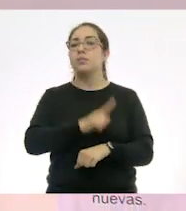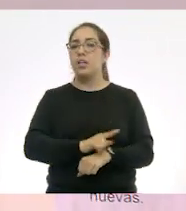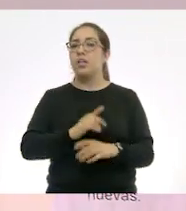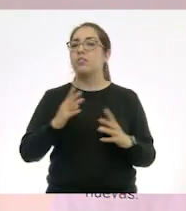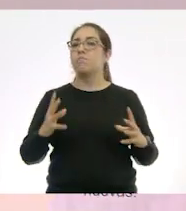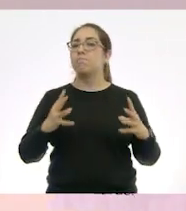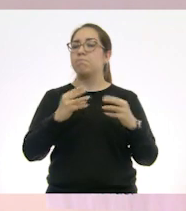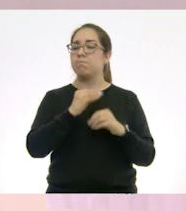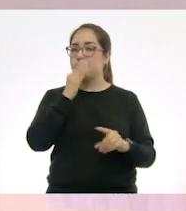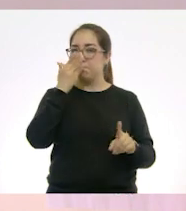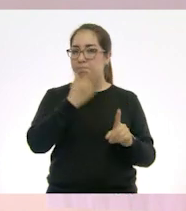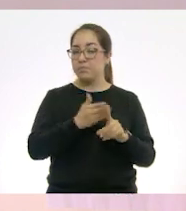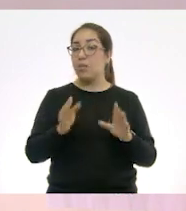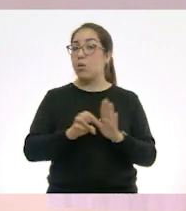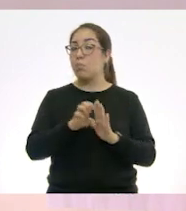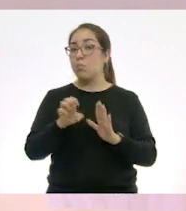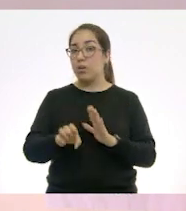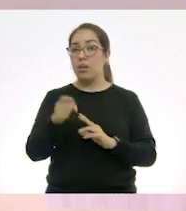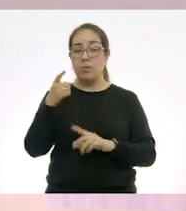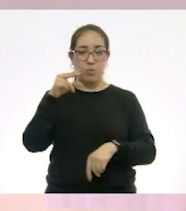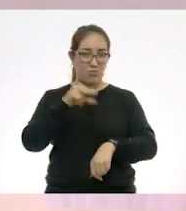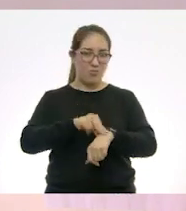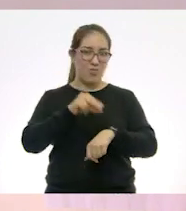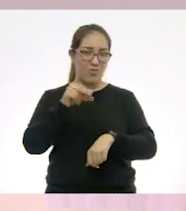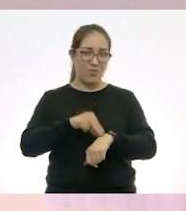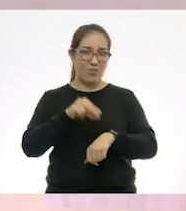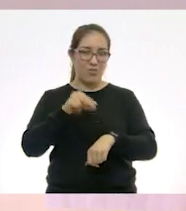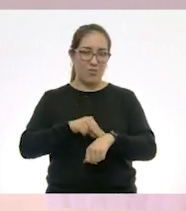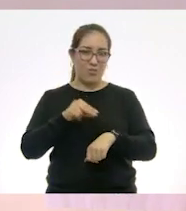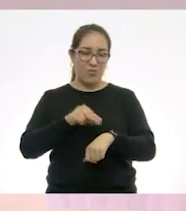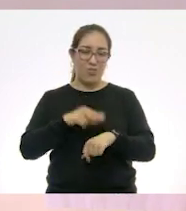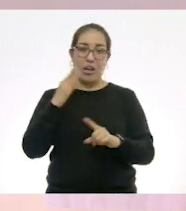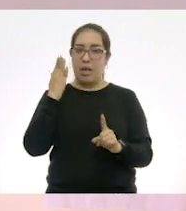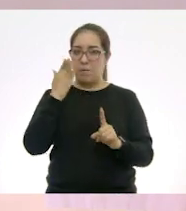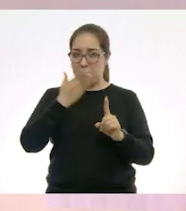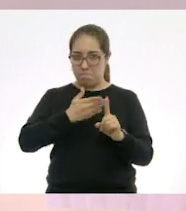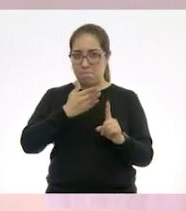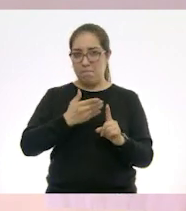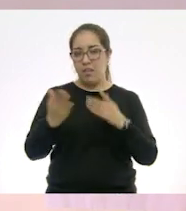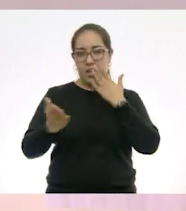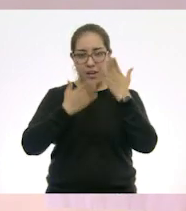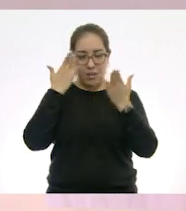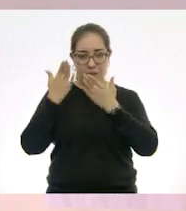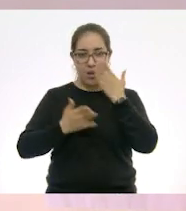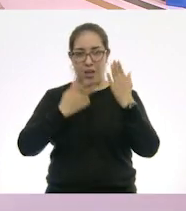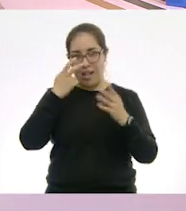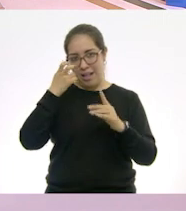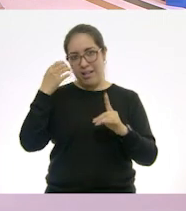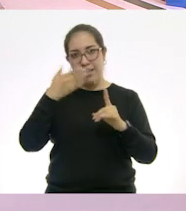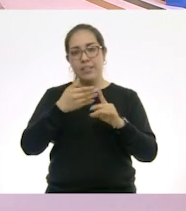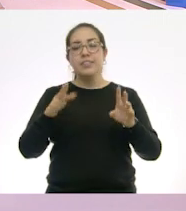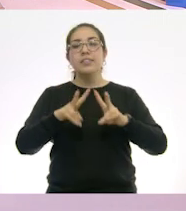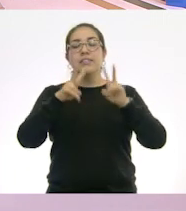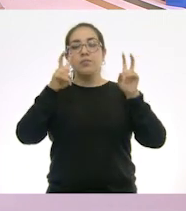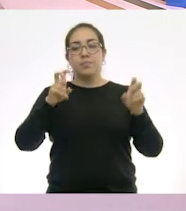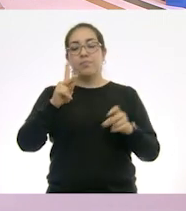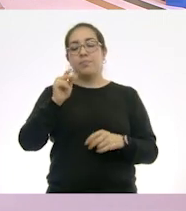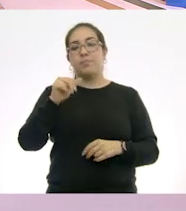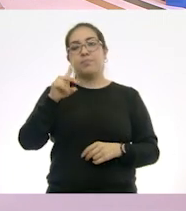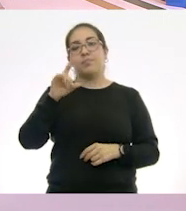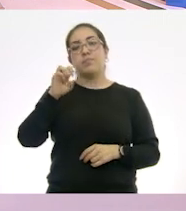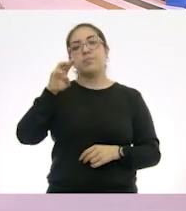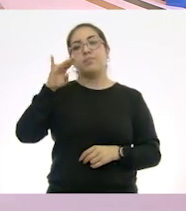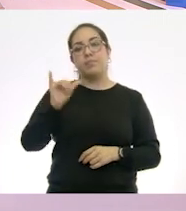ejemplo, los médicos que son los que están estudiando esta situación de la pandemia y el COVID.